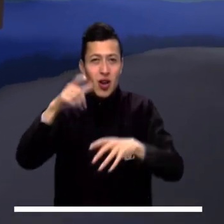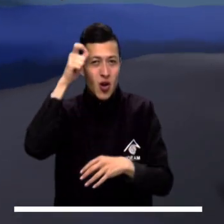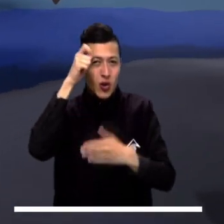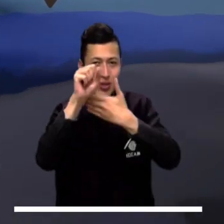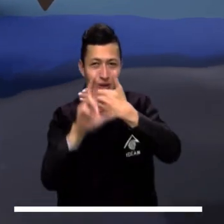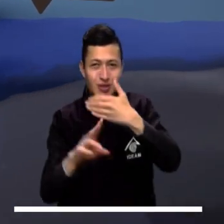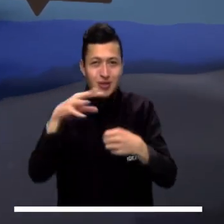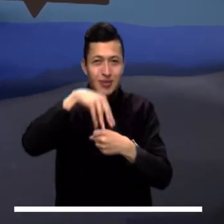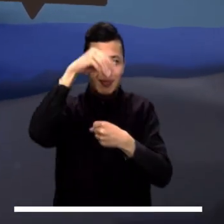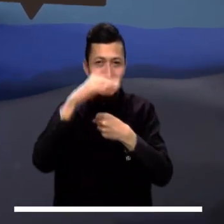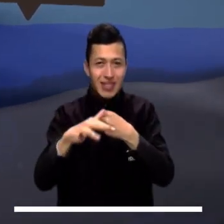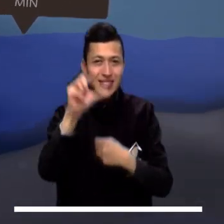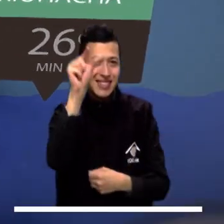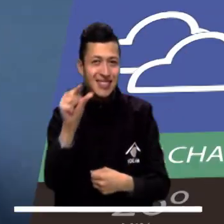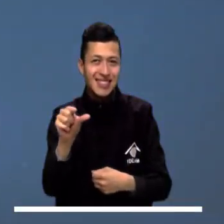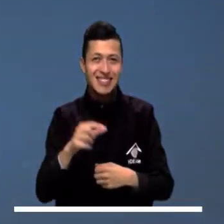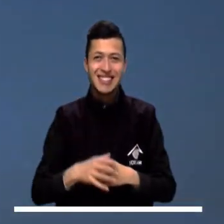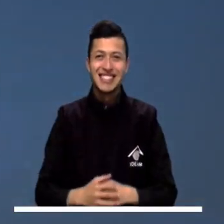Magdalena y César.